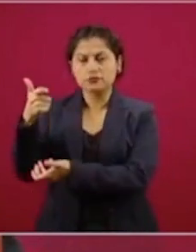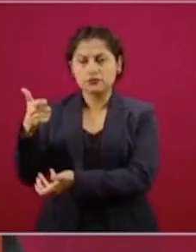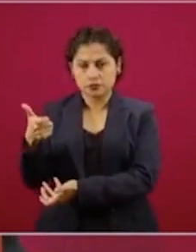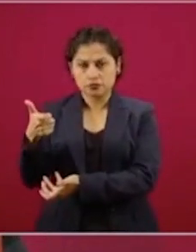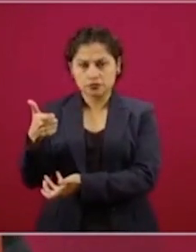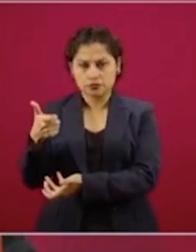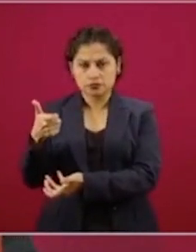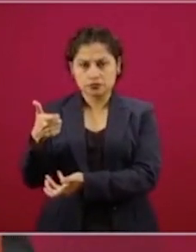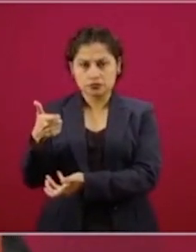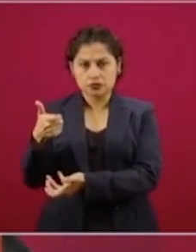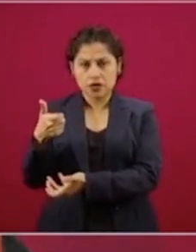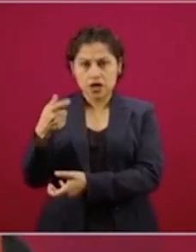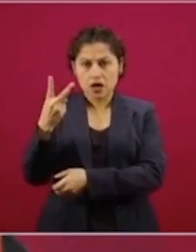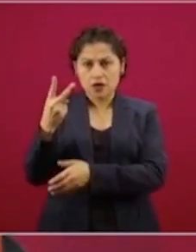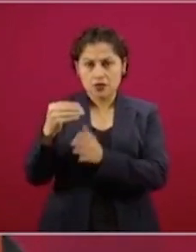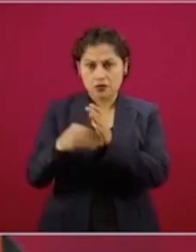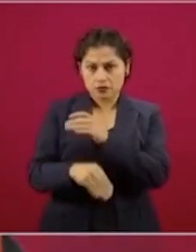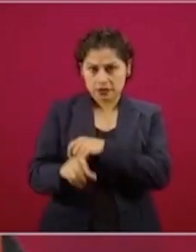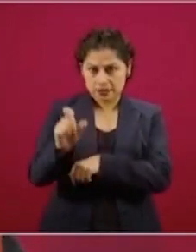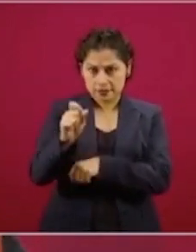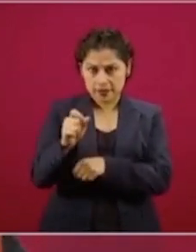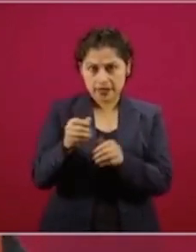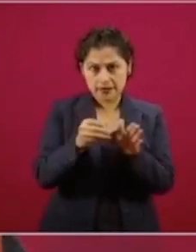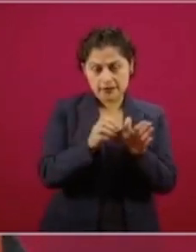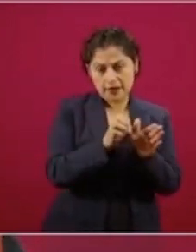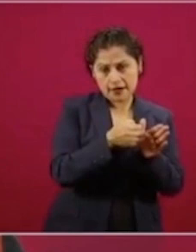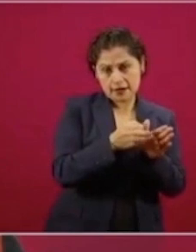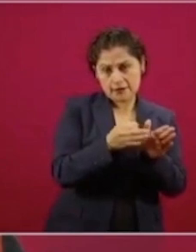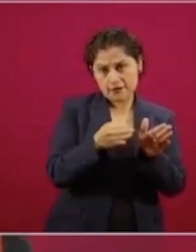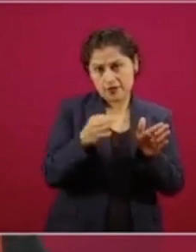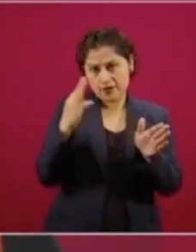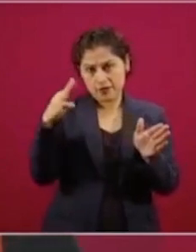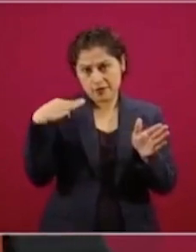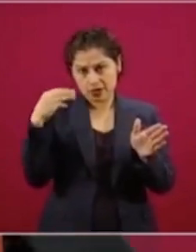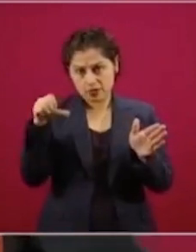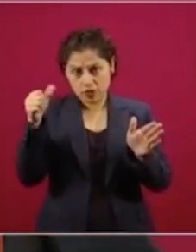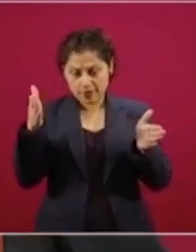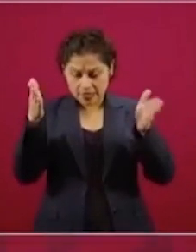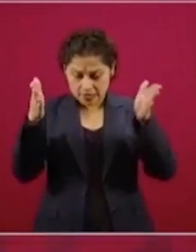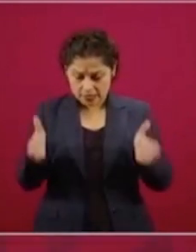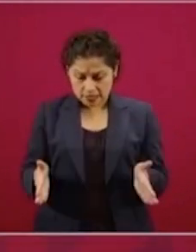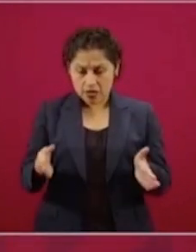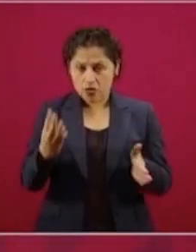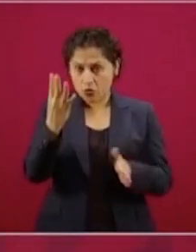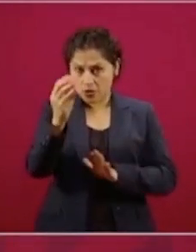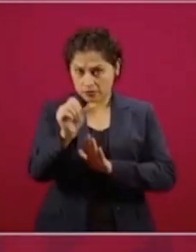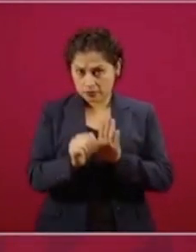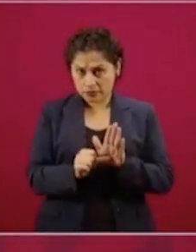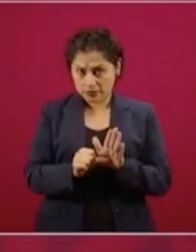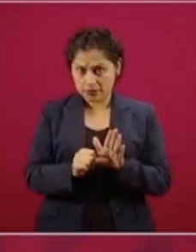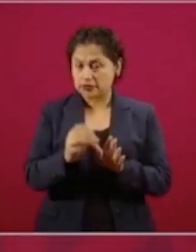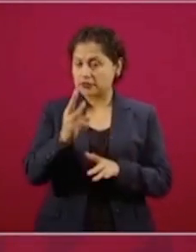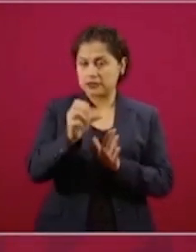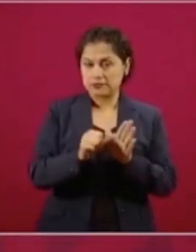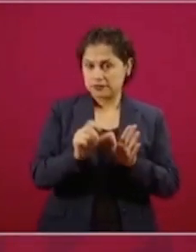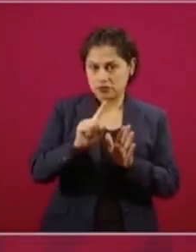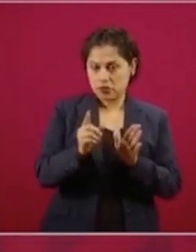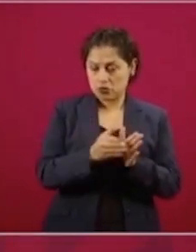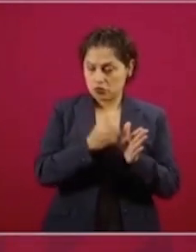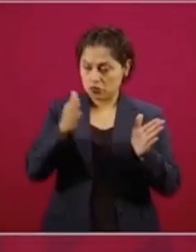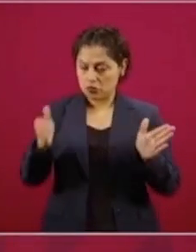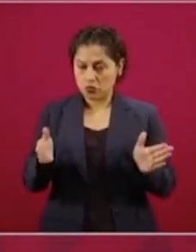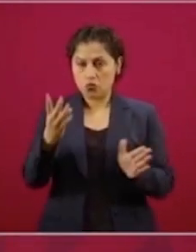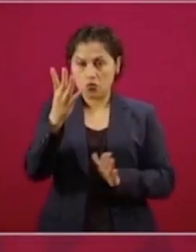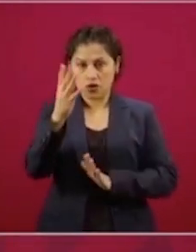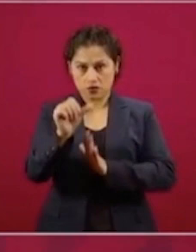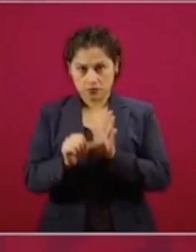hasta abril, en este caso sí no es el trimestre, sino un cuatrimestre,